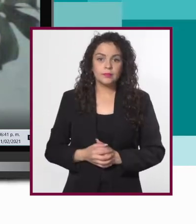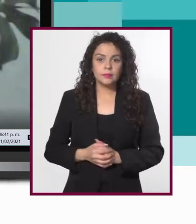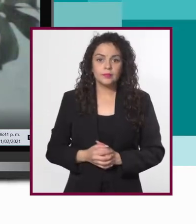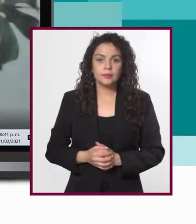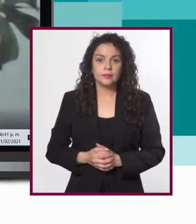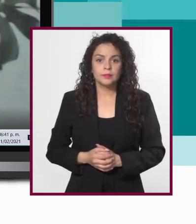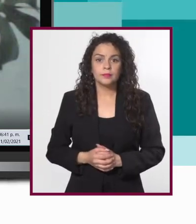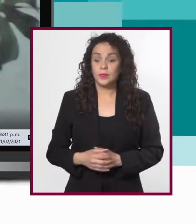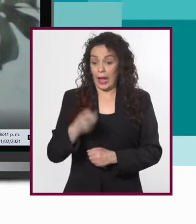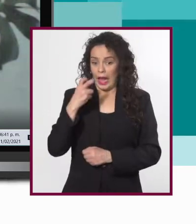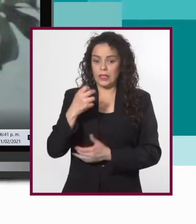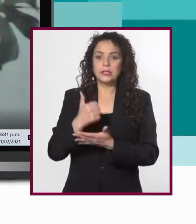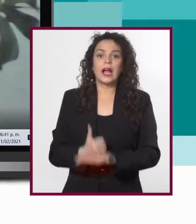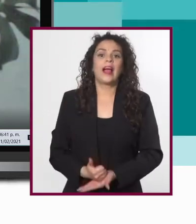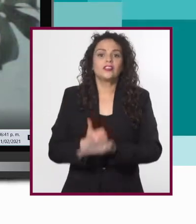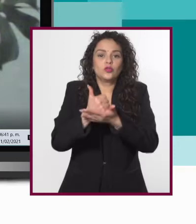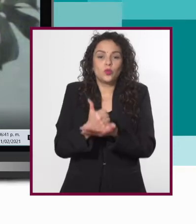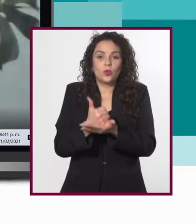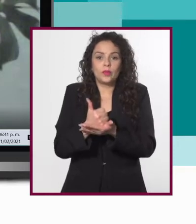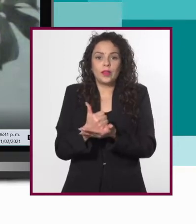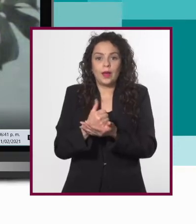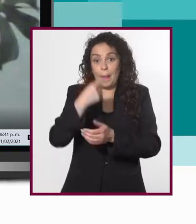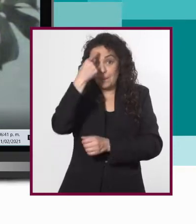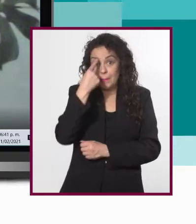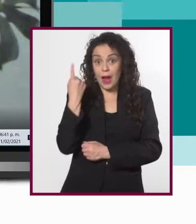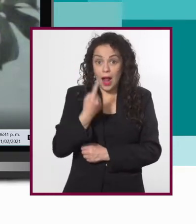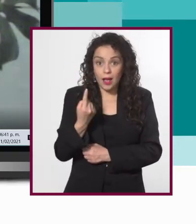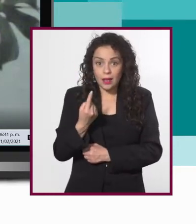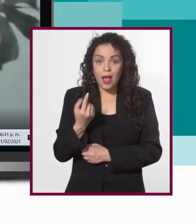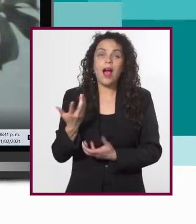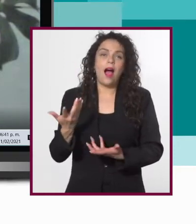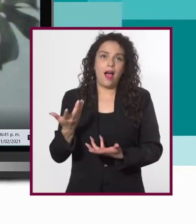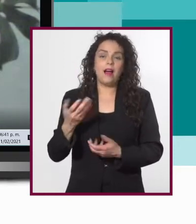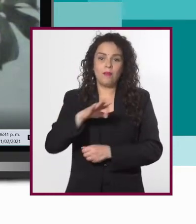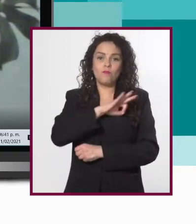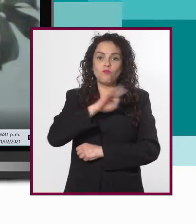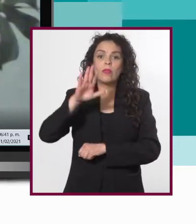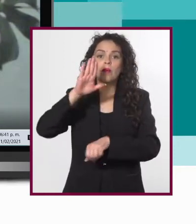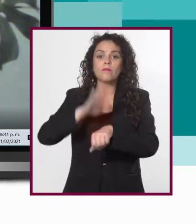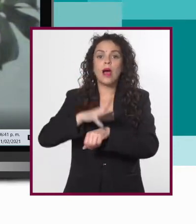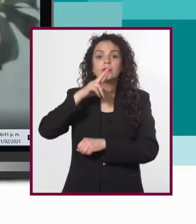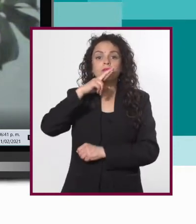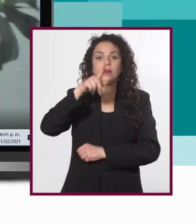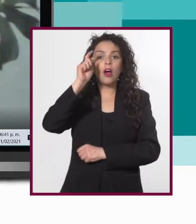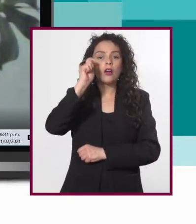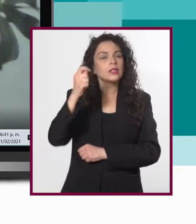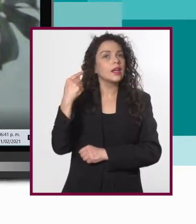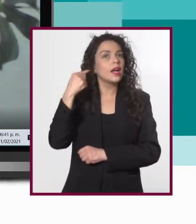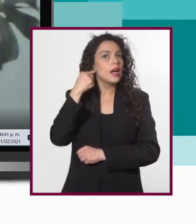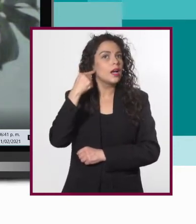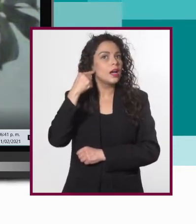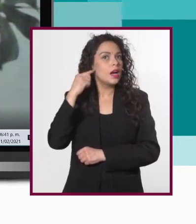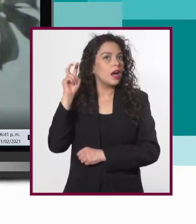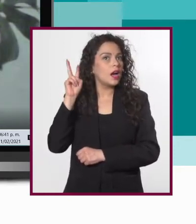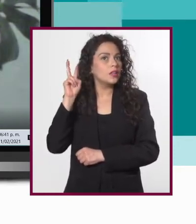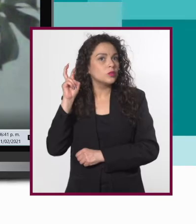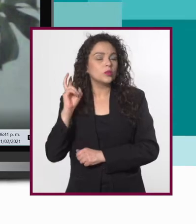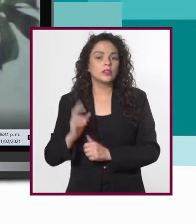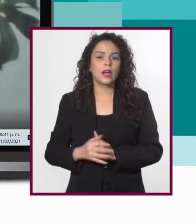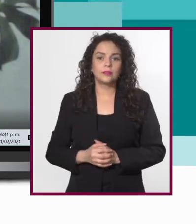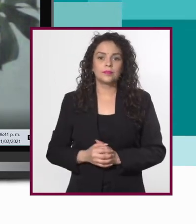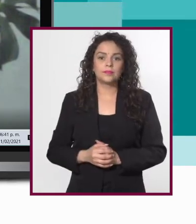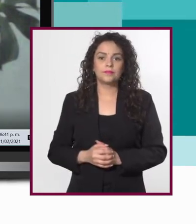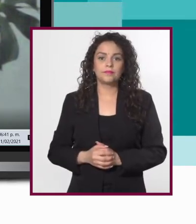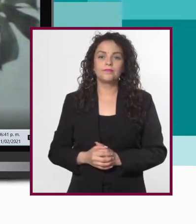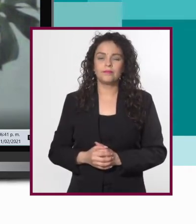este que los ayudarán a poder tener una mejor percepción auditiva,